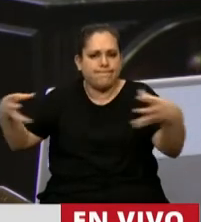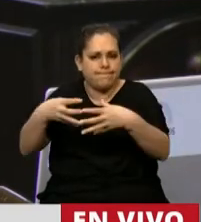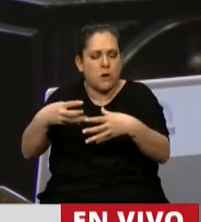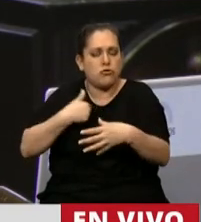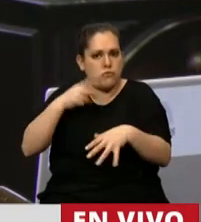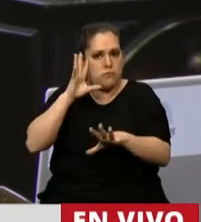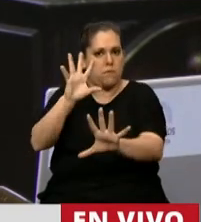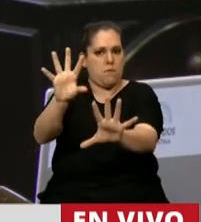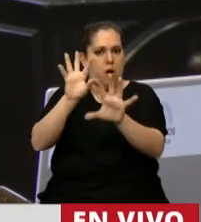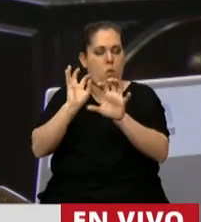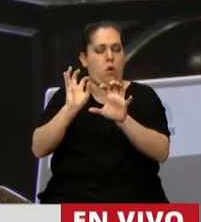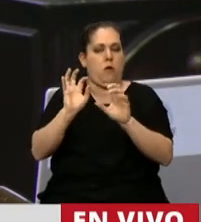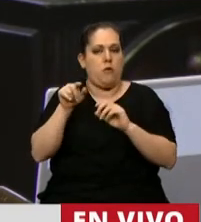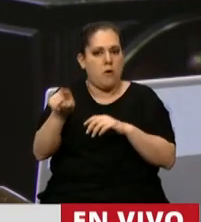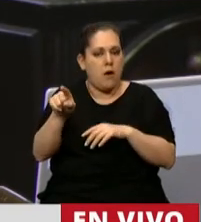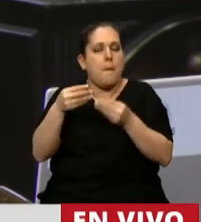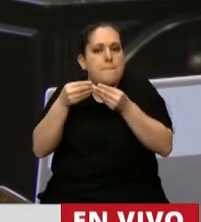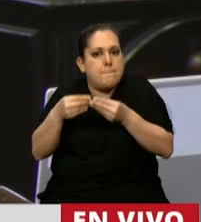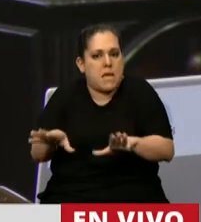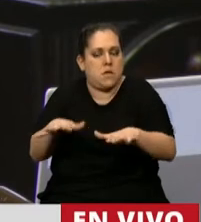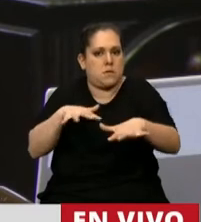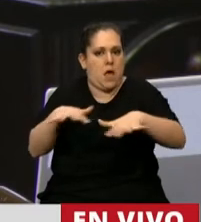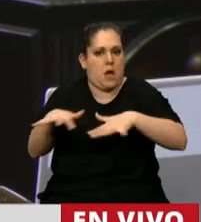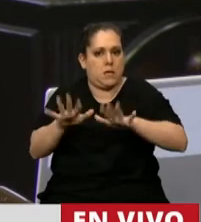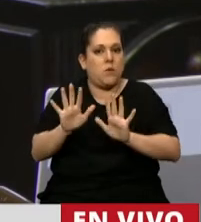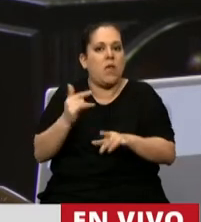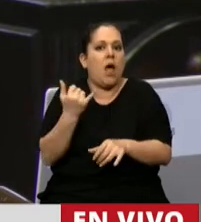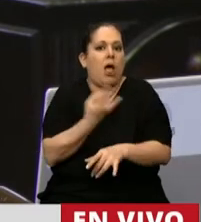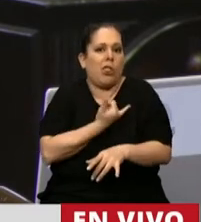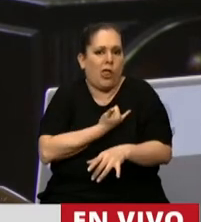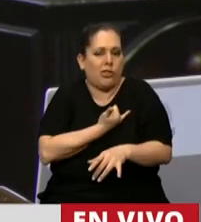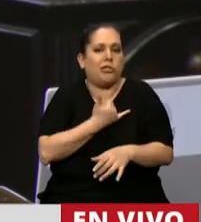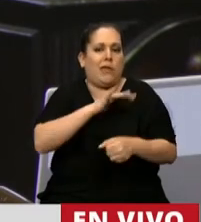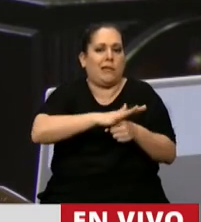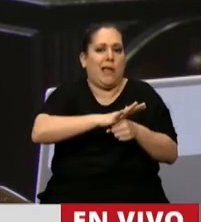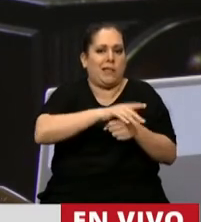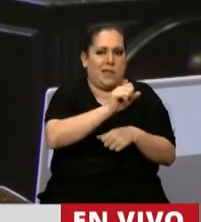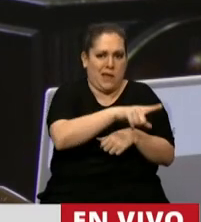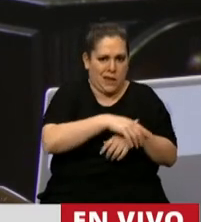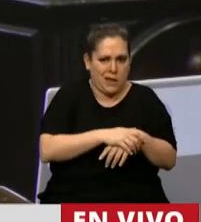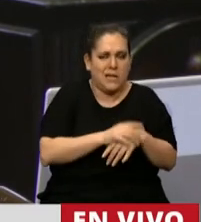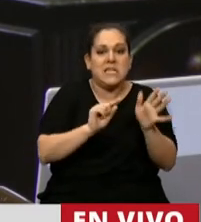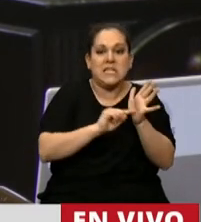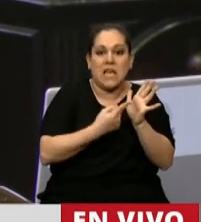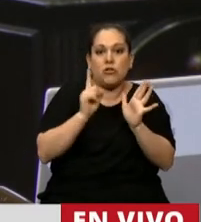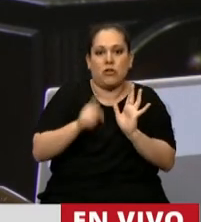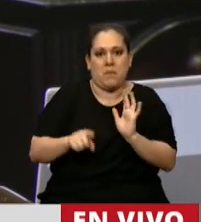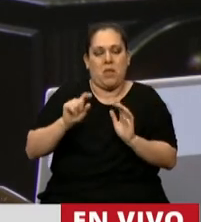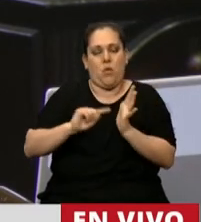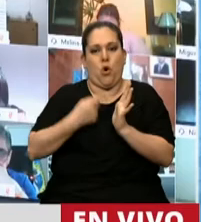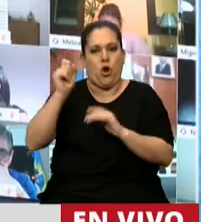la actividad pionera en Tandil de la Universidad Nacional del Centro de la Provincia de Buenos Aires,